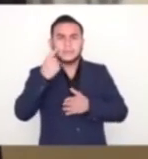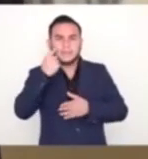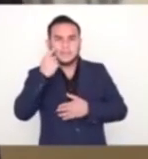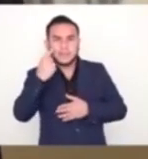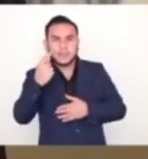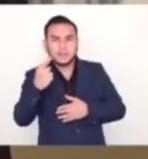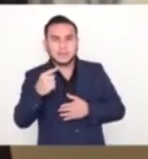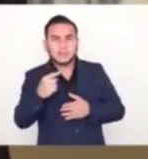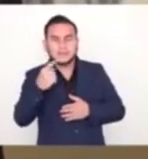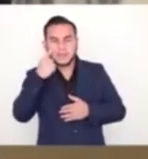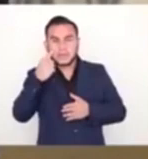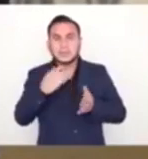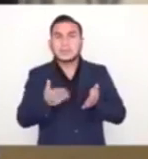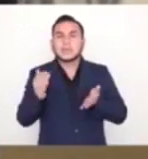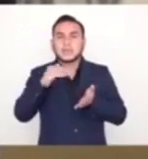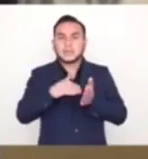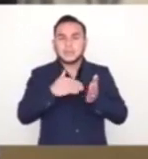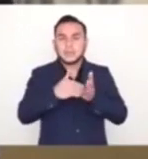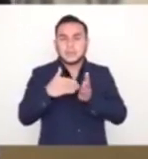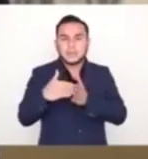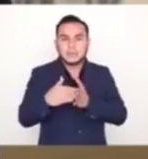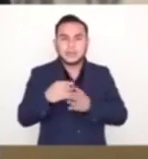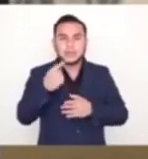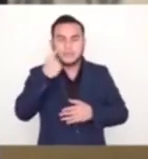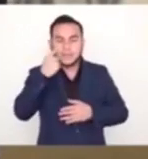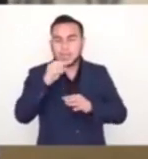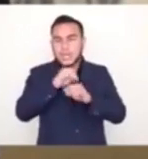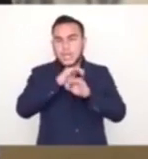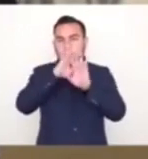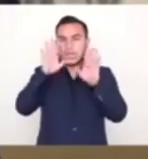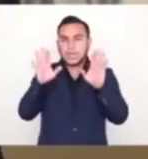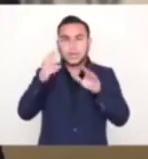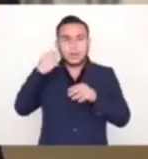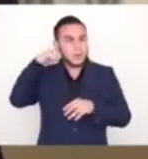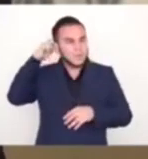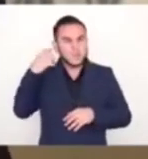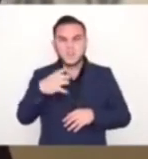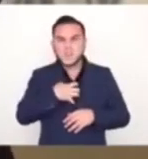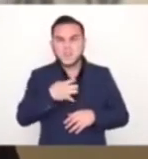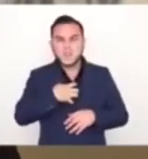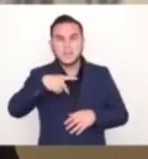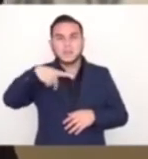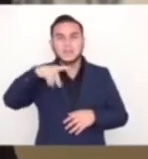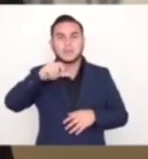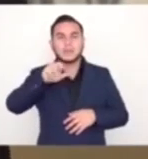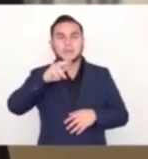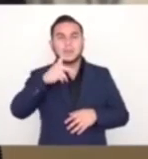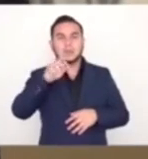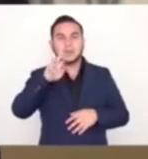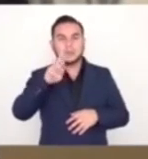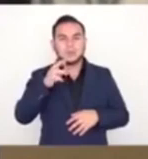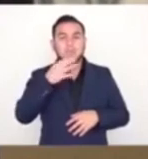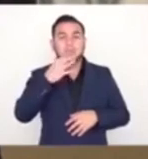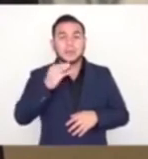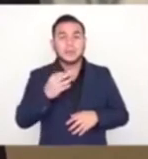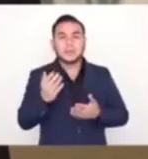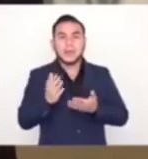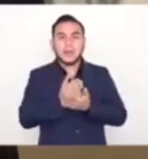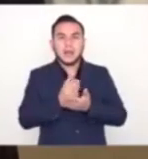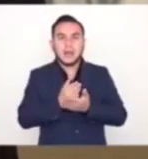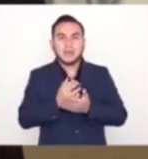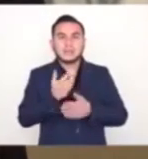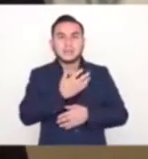creo que lo interrumpí y quisiera que lo escucharan de la boca de ese señor tan enojado que habla de que esta Asamblea no le va a hacer